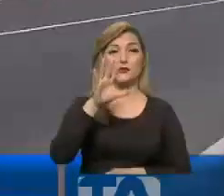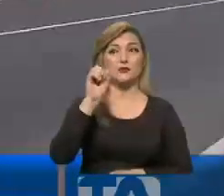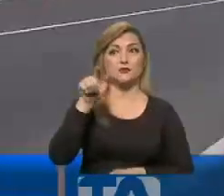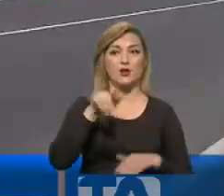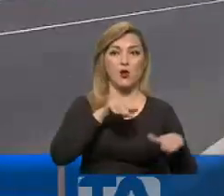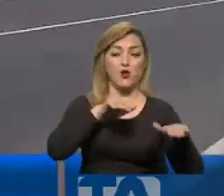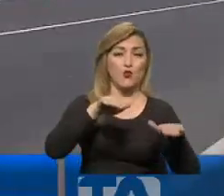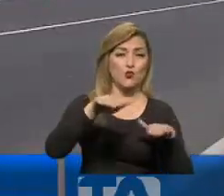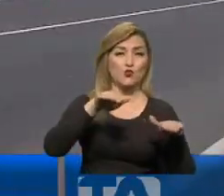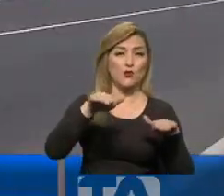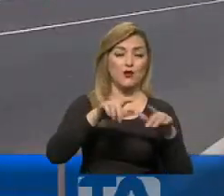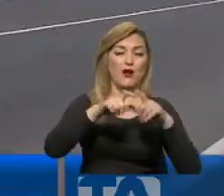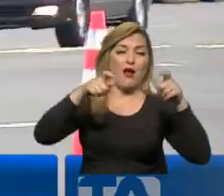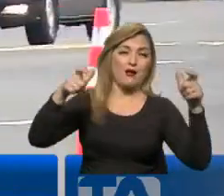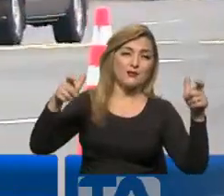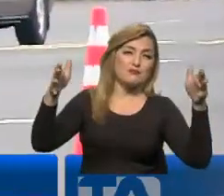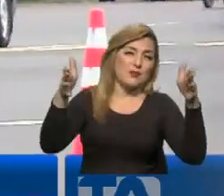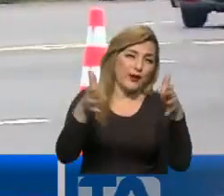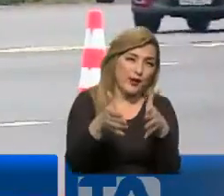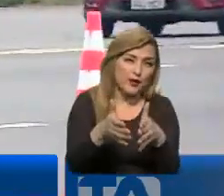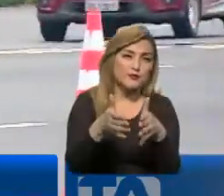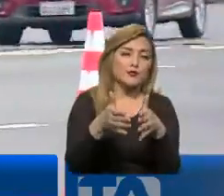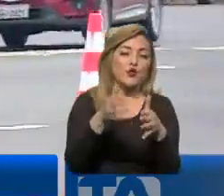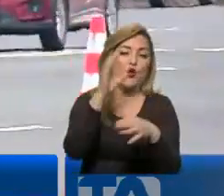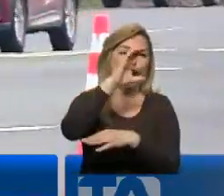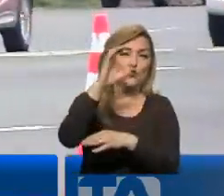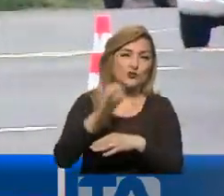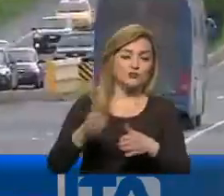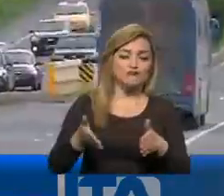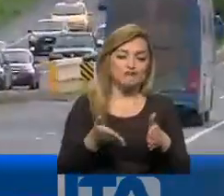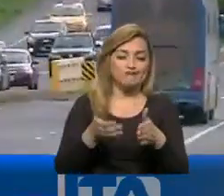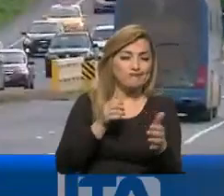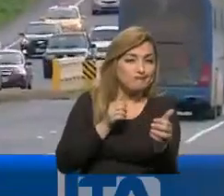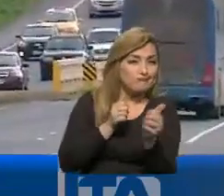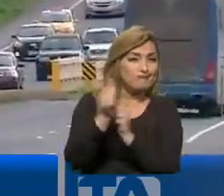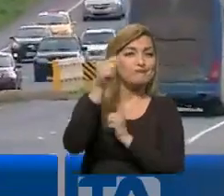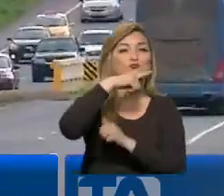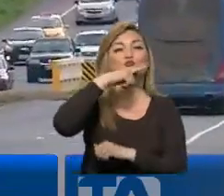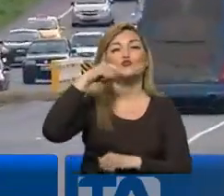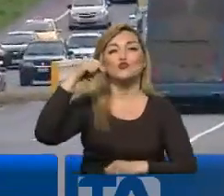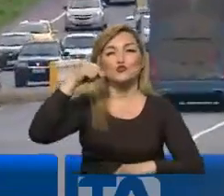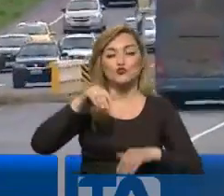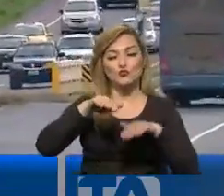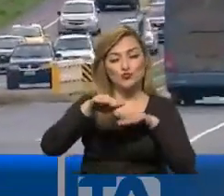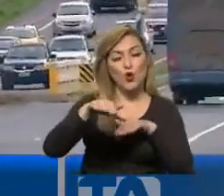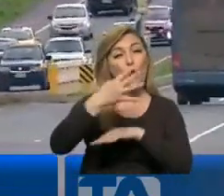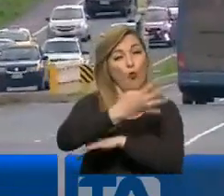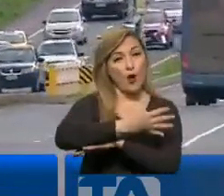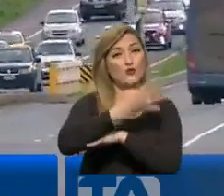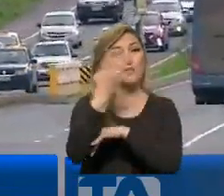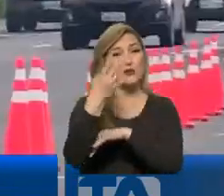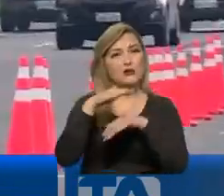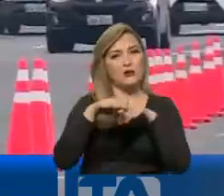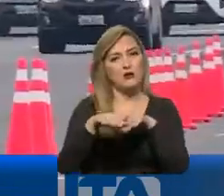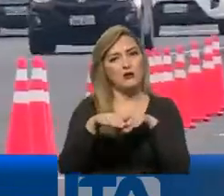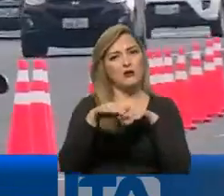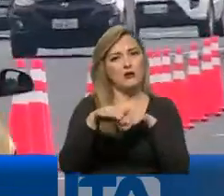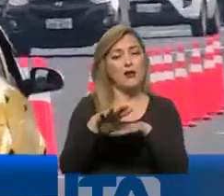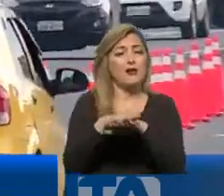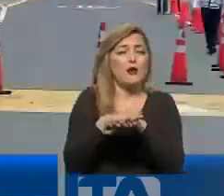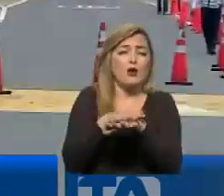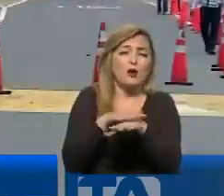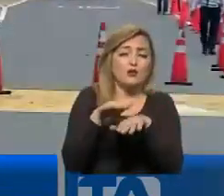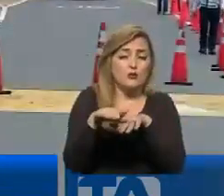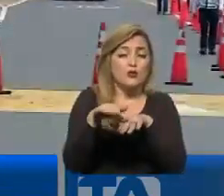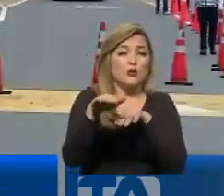.000 vehículos, entre grandes y pequeños, pasen por la vía a la costa durante el feriado. Si en alguno de estos cuatro días, se llegan a formar largas filas de